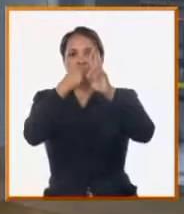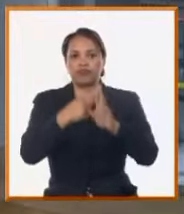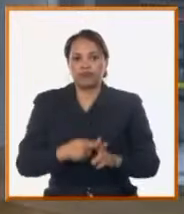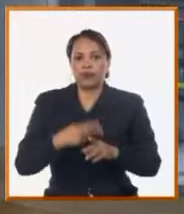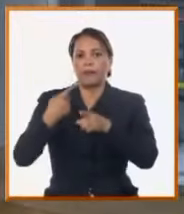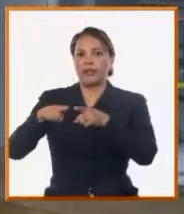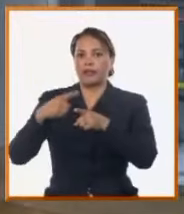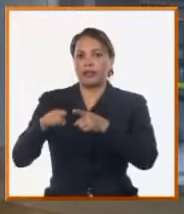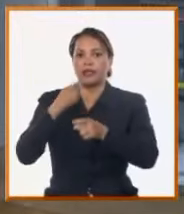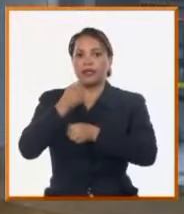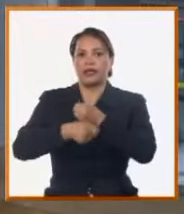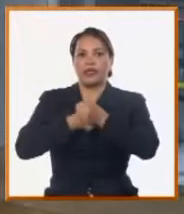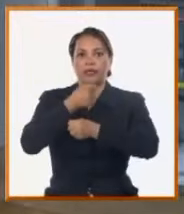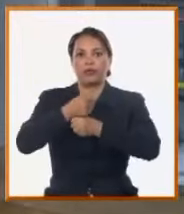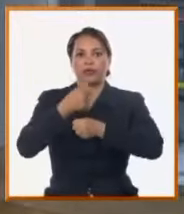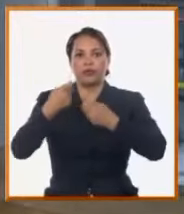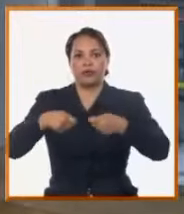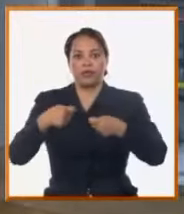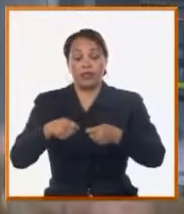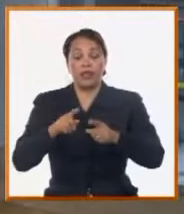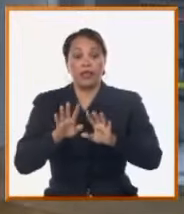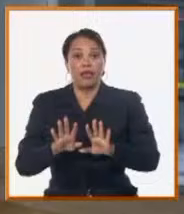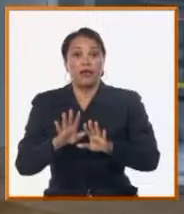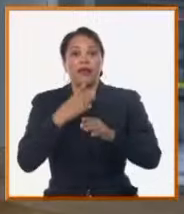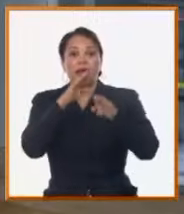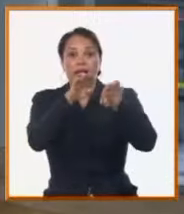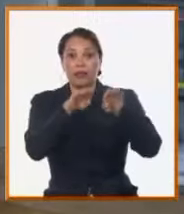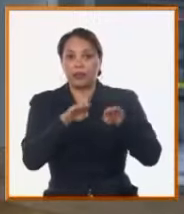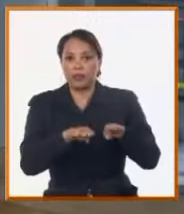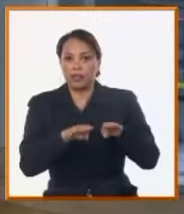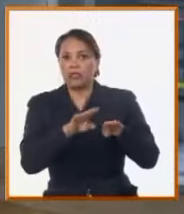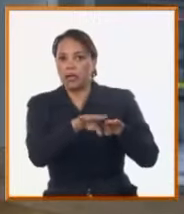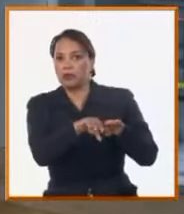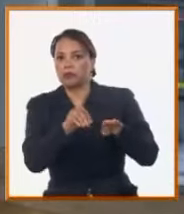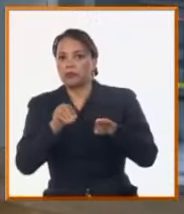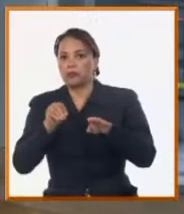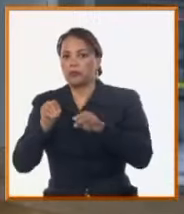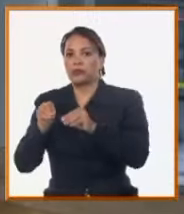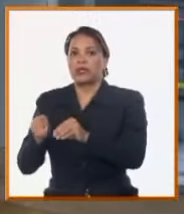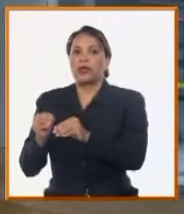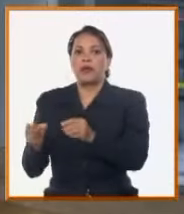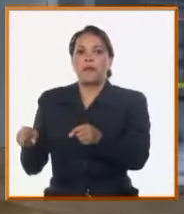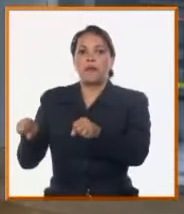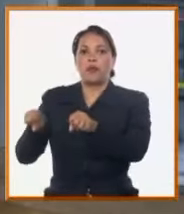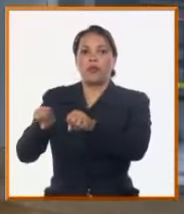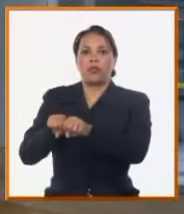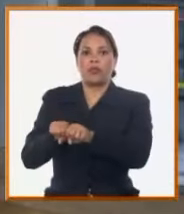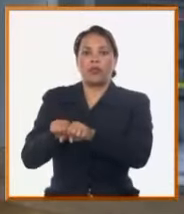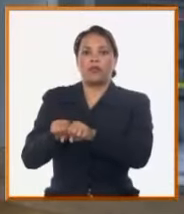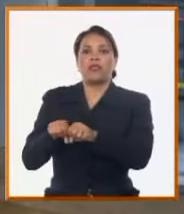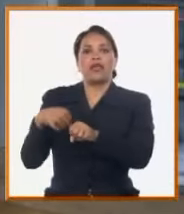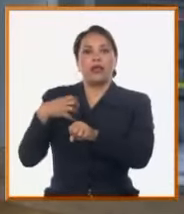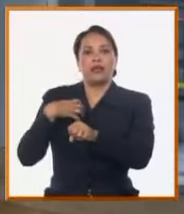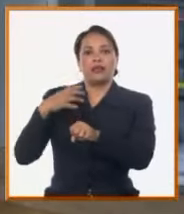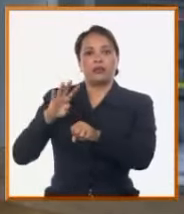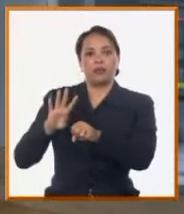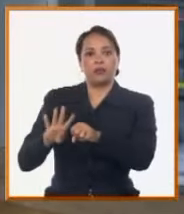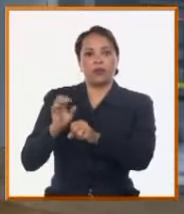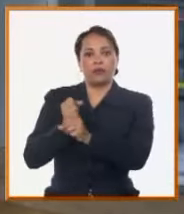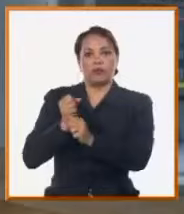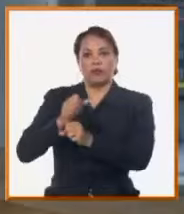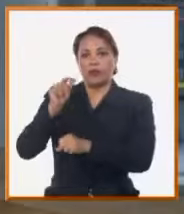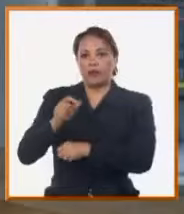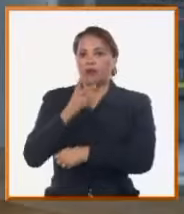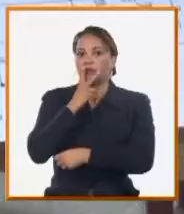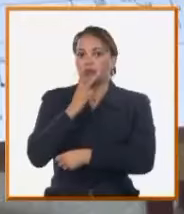que lleva cada pizarra, se están del almacén, se hace el montaje. Tenemos aquí cuatro trabajadores que